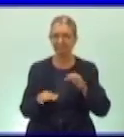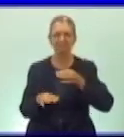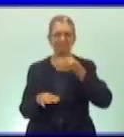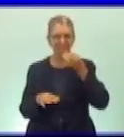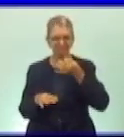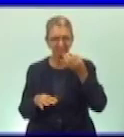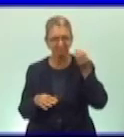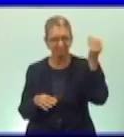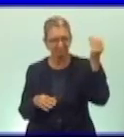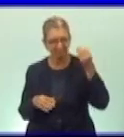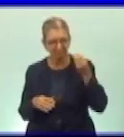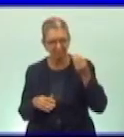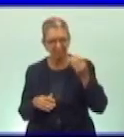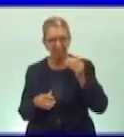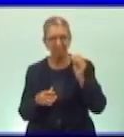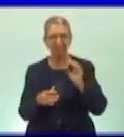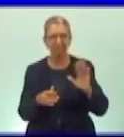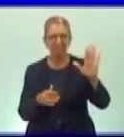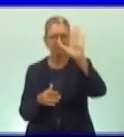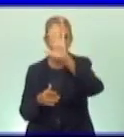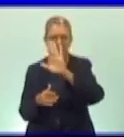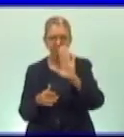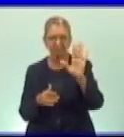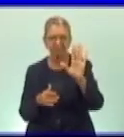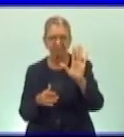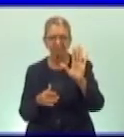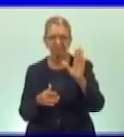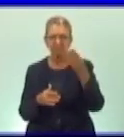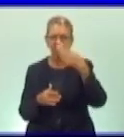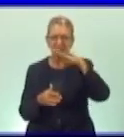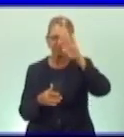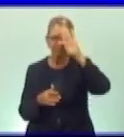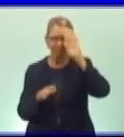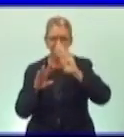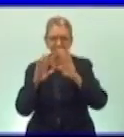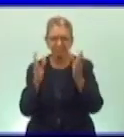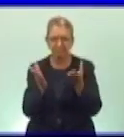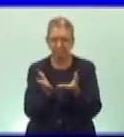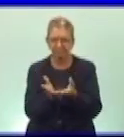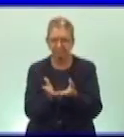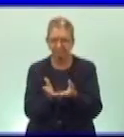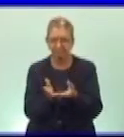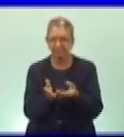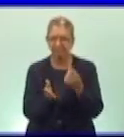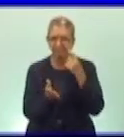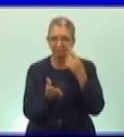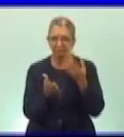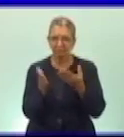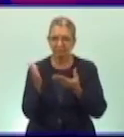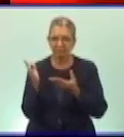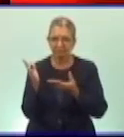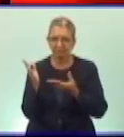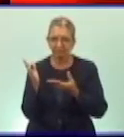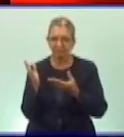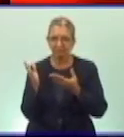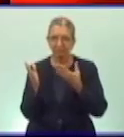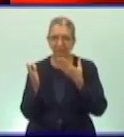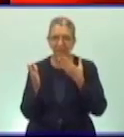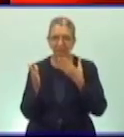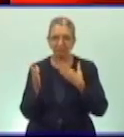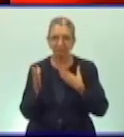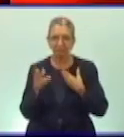la ubicación de Cuba en el mundo voy a mostrarte cómo lo hace